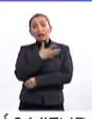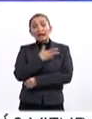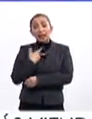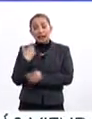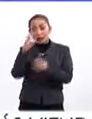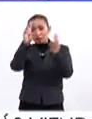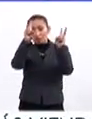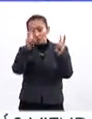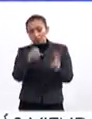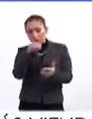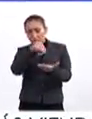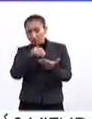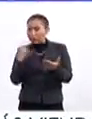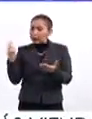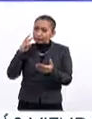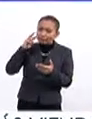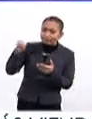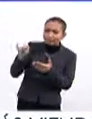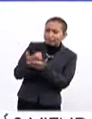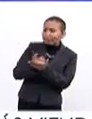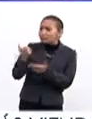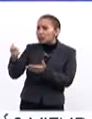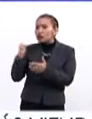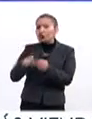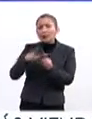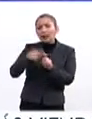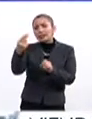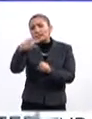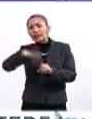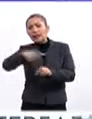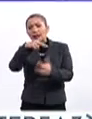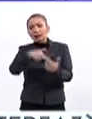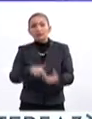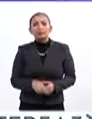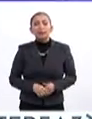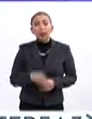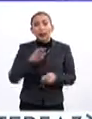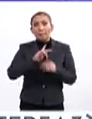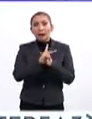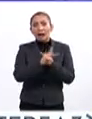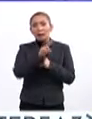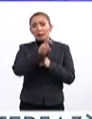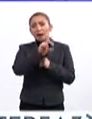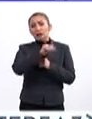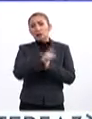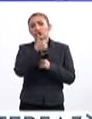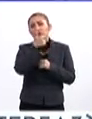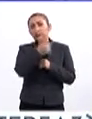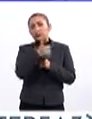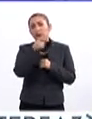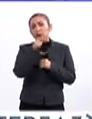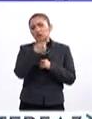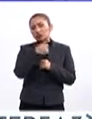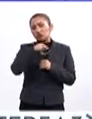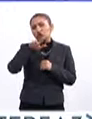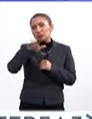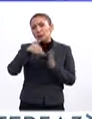con una currícula que responde a las necesidades económicas y sociales de la región. El País Vasco tiene un 5 o 6% de población,